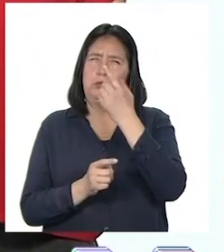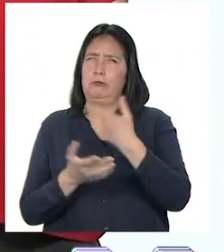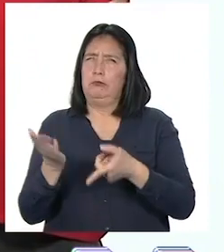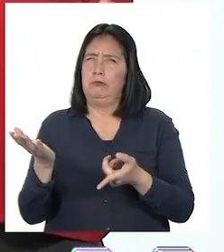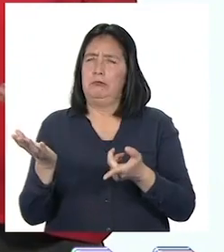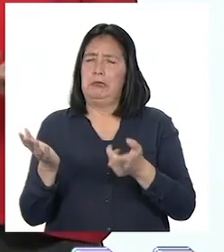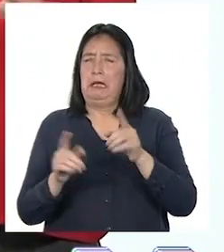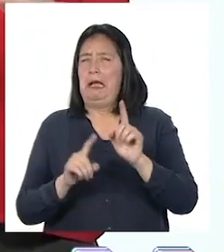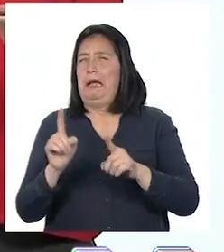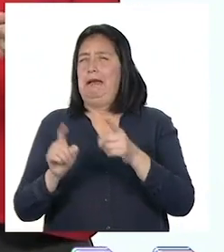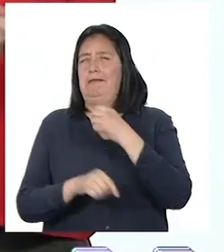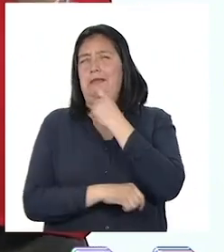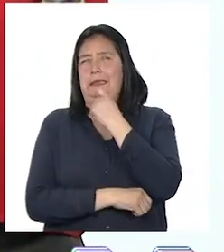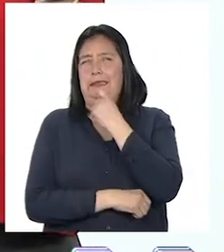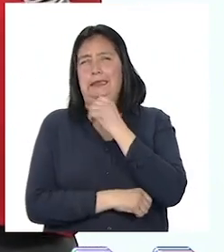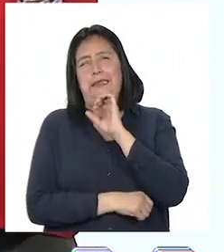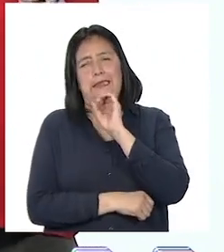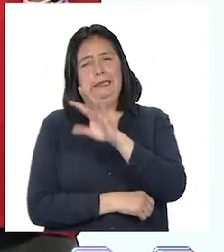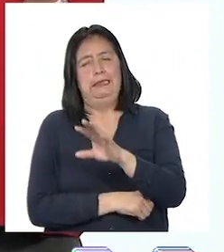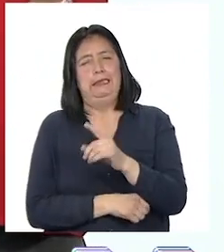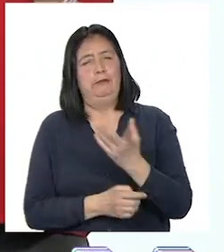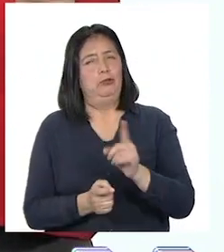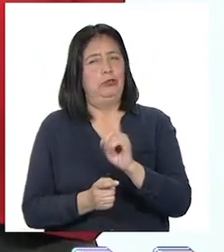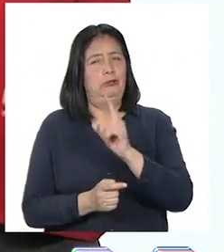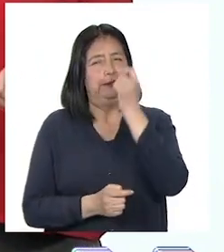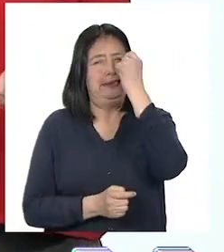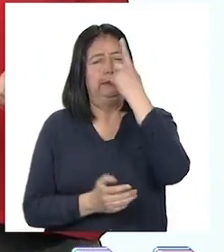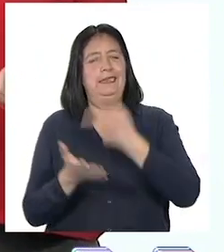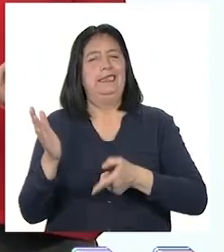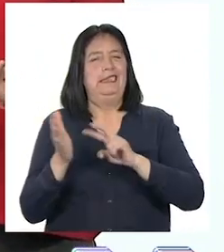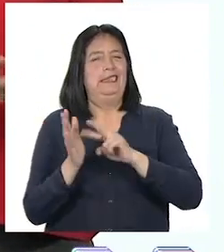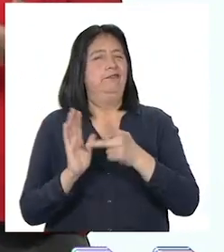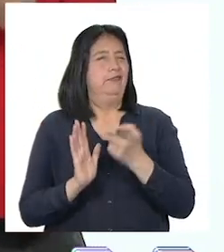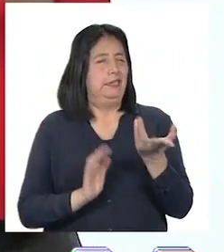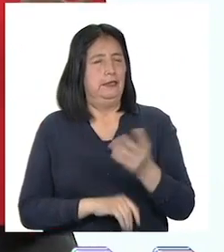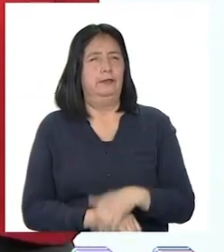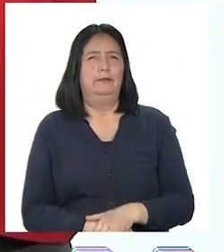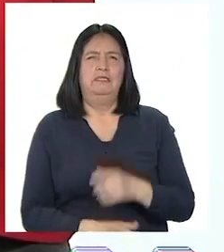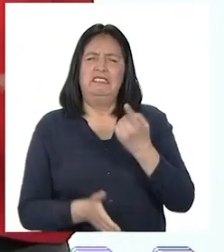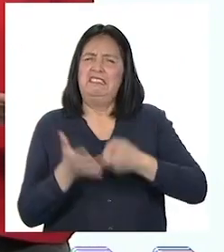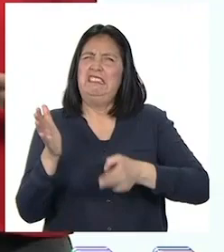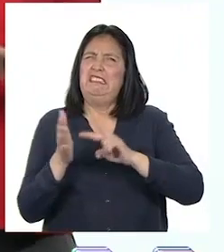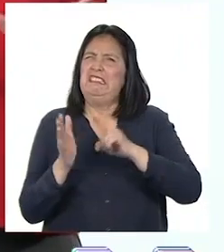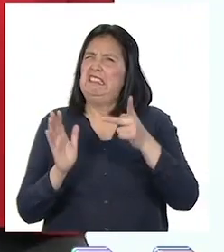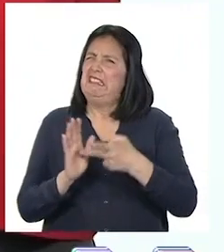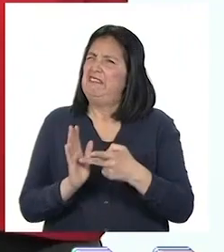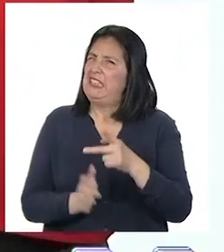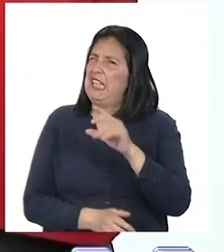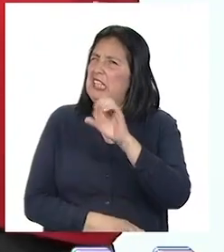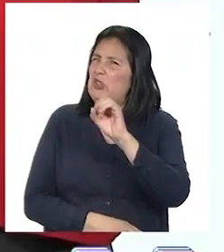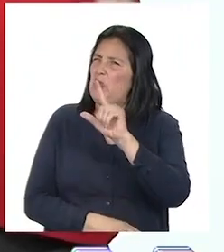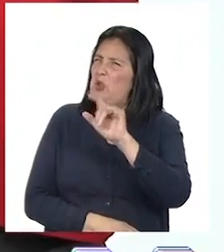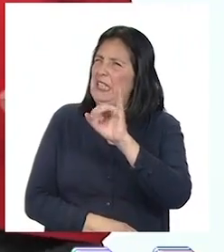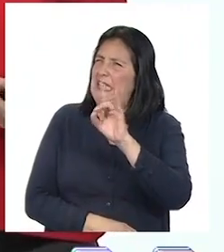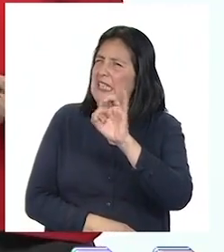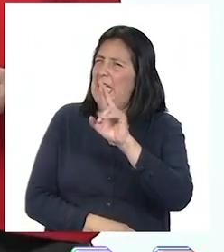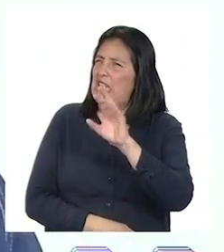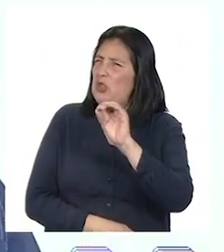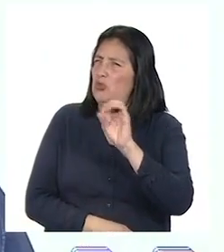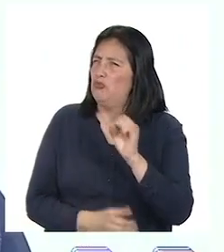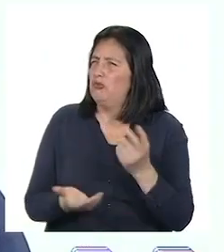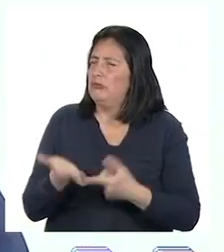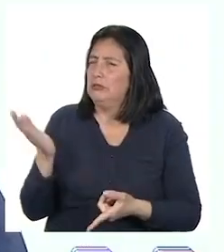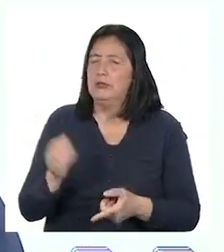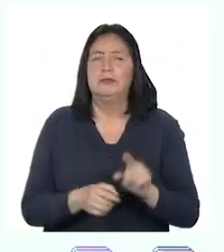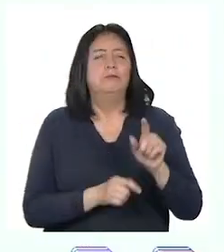Pero a veces creo que la pronunciamos sin entender realmente todo lo que implica. ¿Qué significa ser solidarios y solidarias?